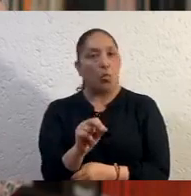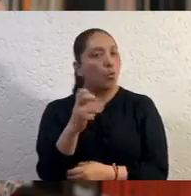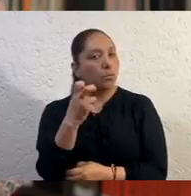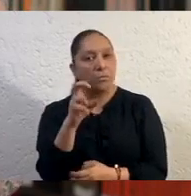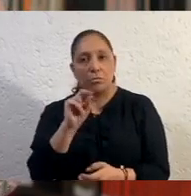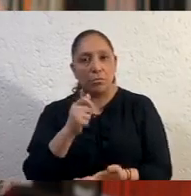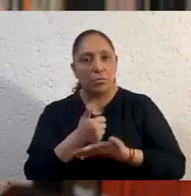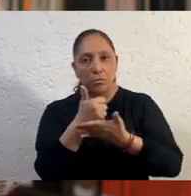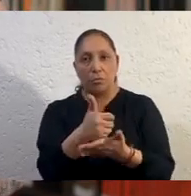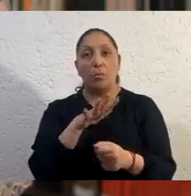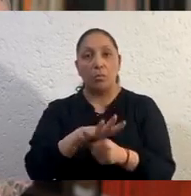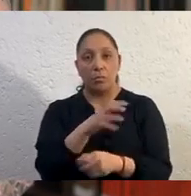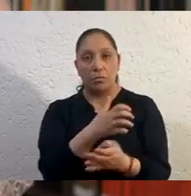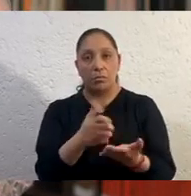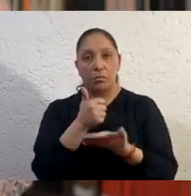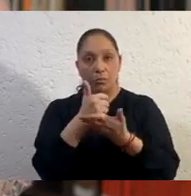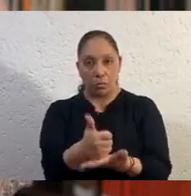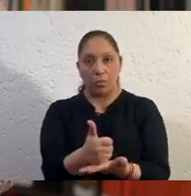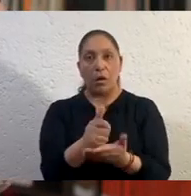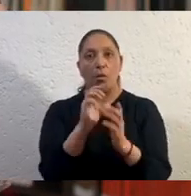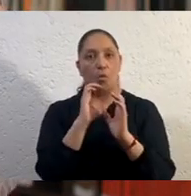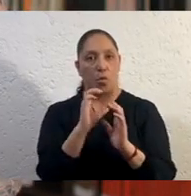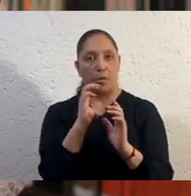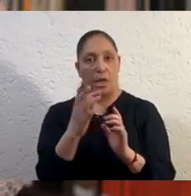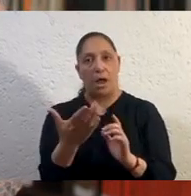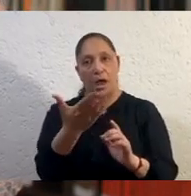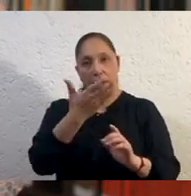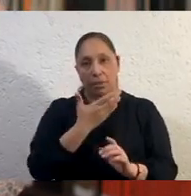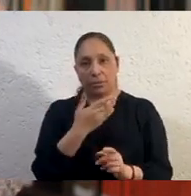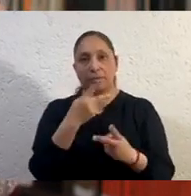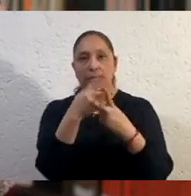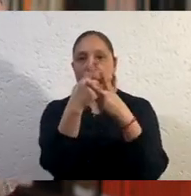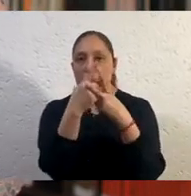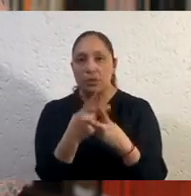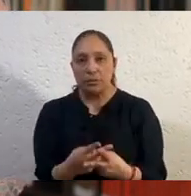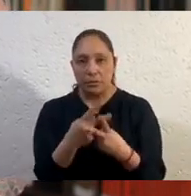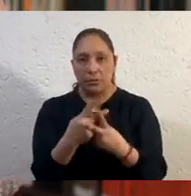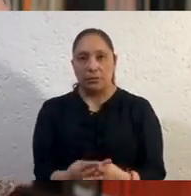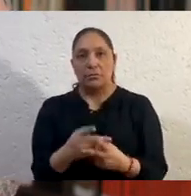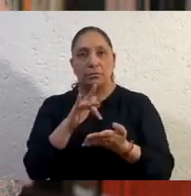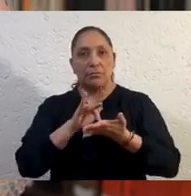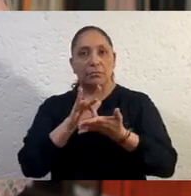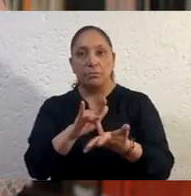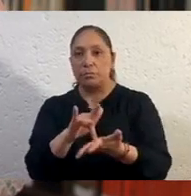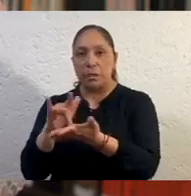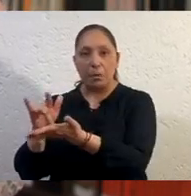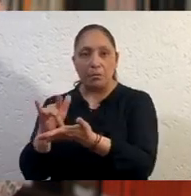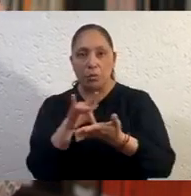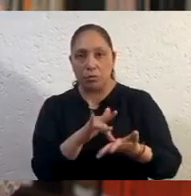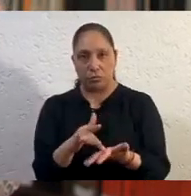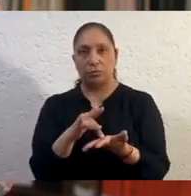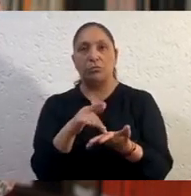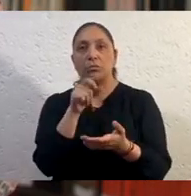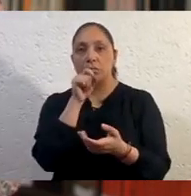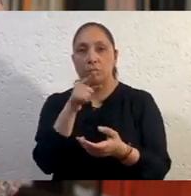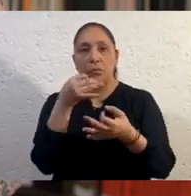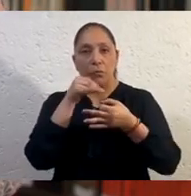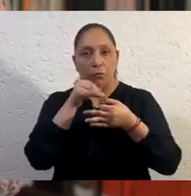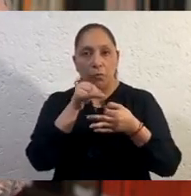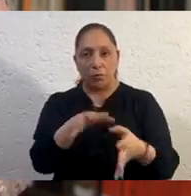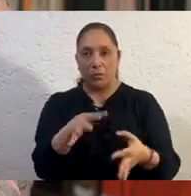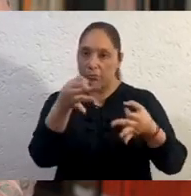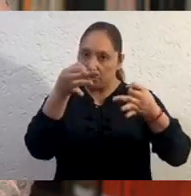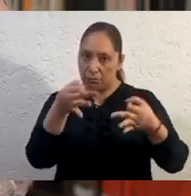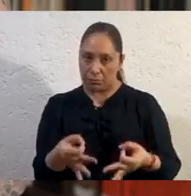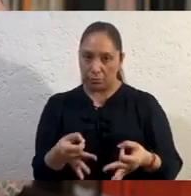prevención, la paciencia, el apoyo mutuo y el informarse a través de las fuentes oficiales. Hago los